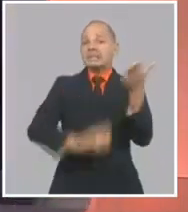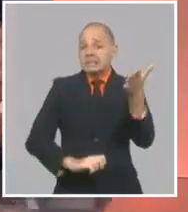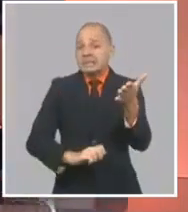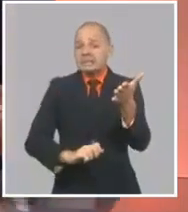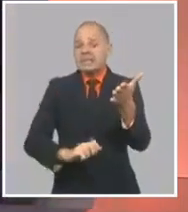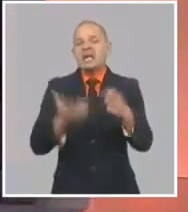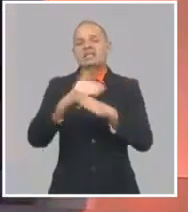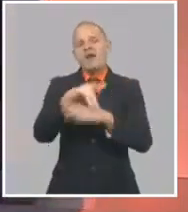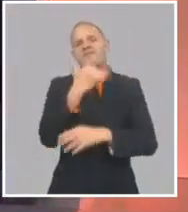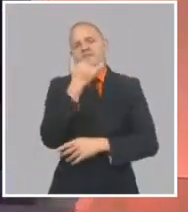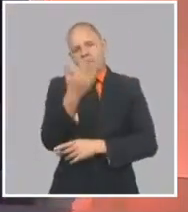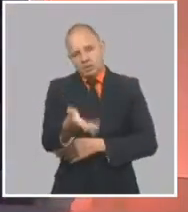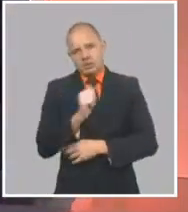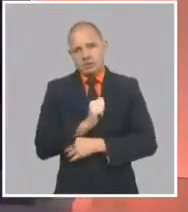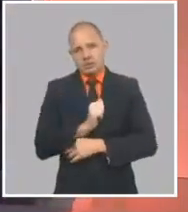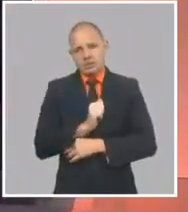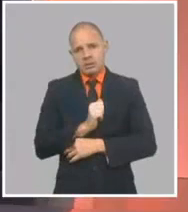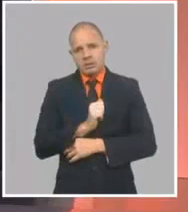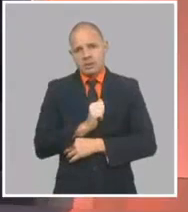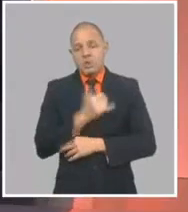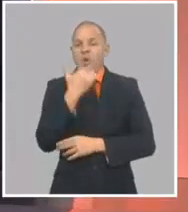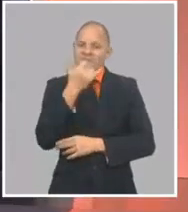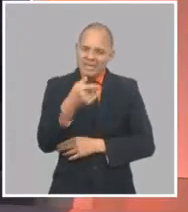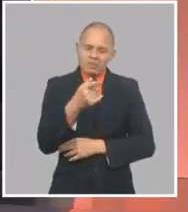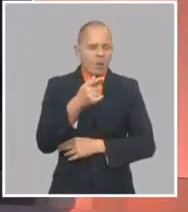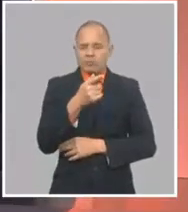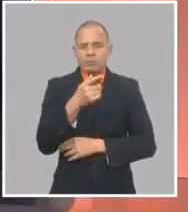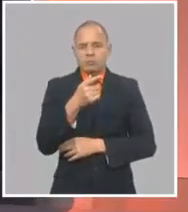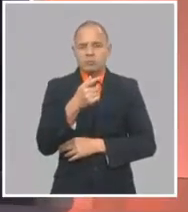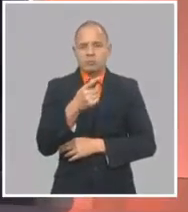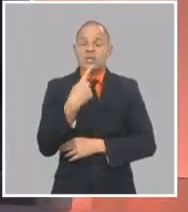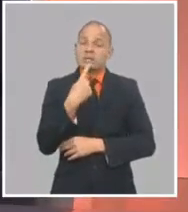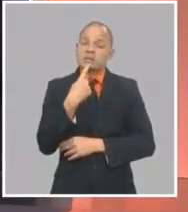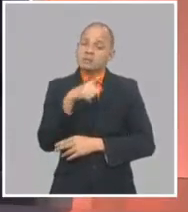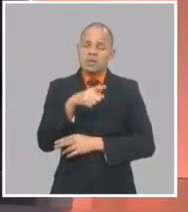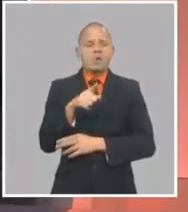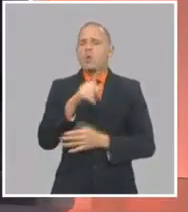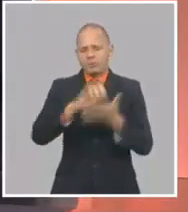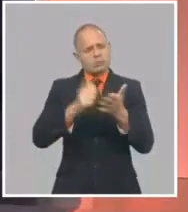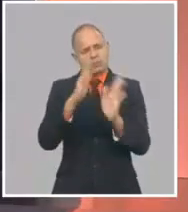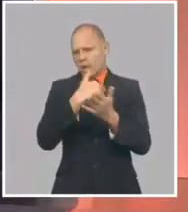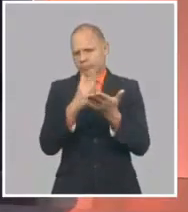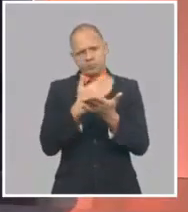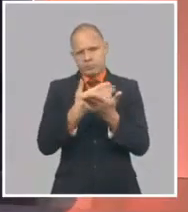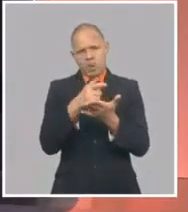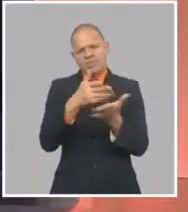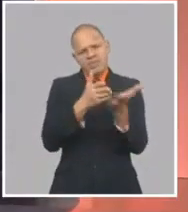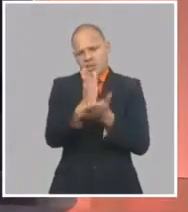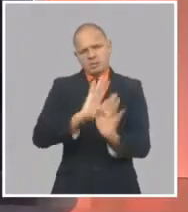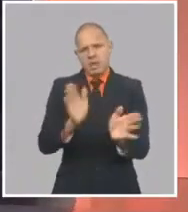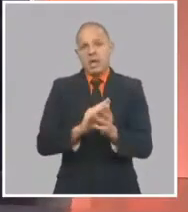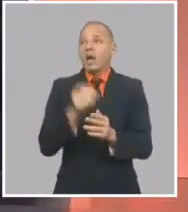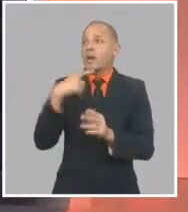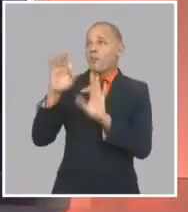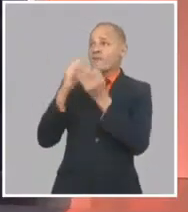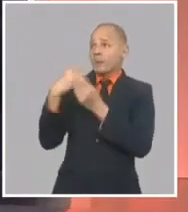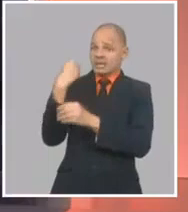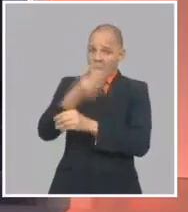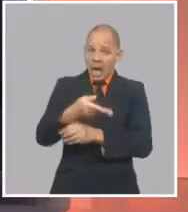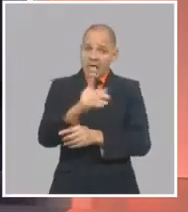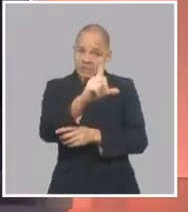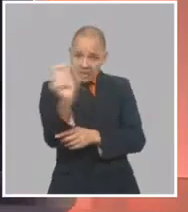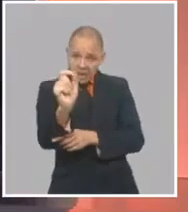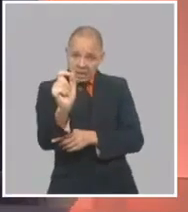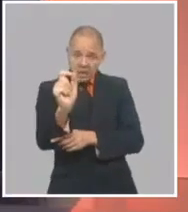verdad, puedes decir, no, pero bueno, se está vendiendo una moneda en que a no me pagan. Sí, es correcto, pero lo que se está vendiendo en la moneda en que